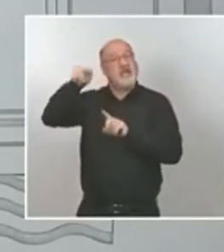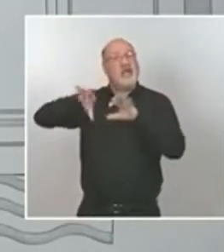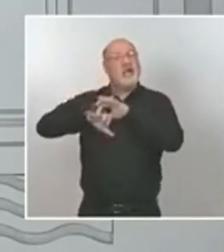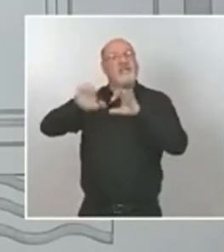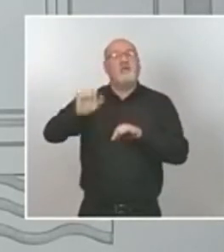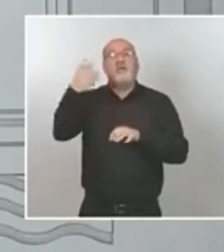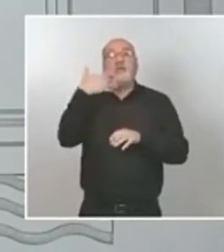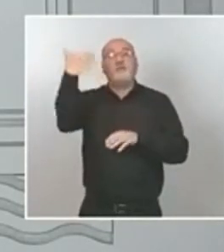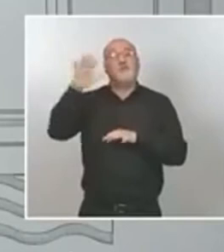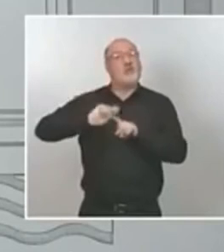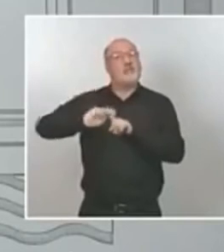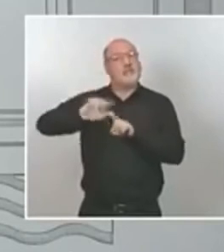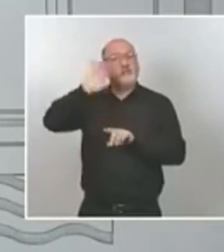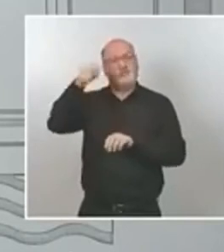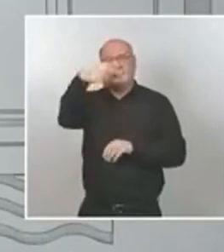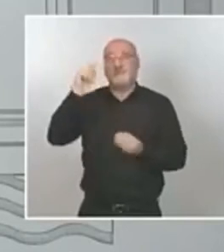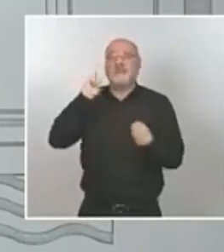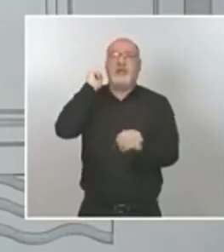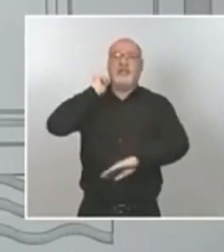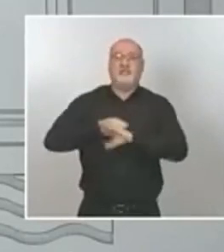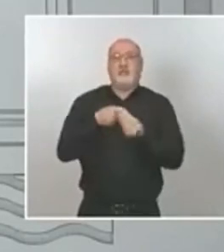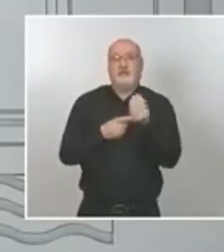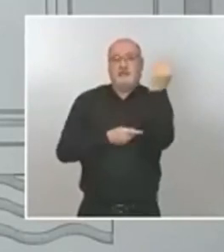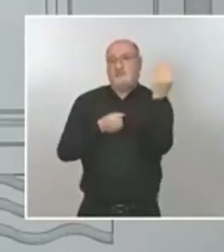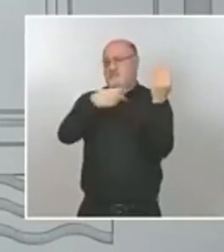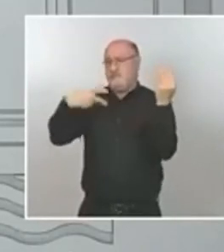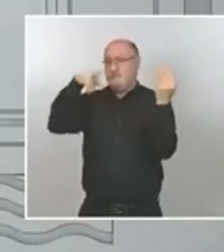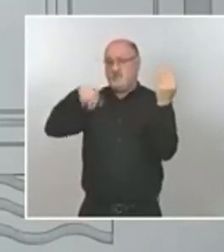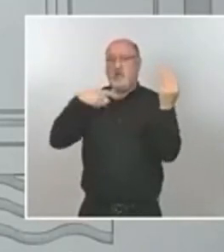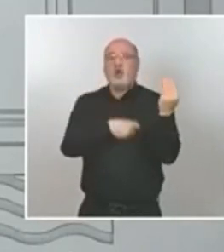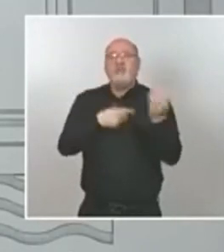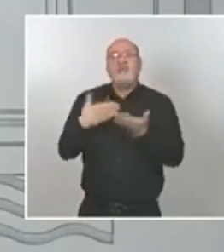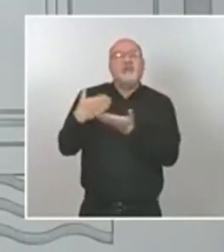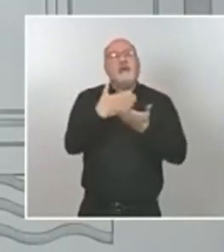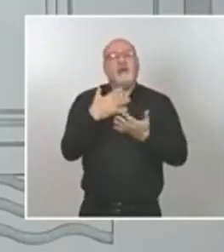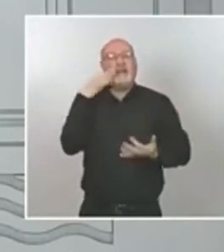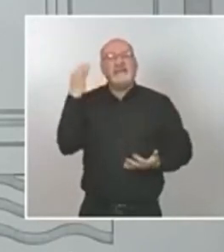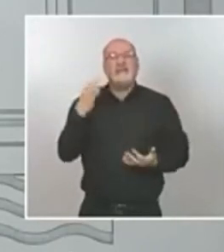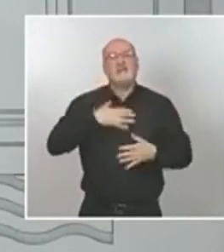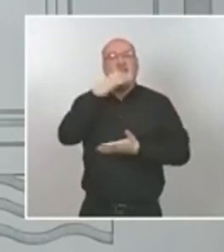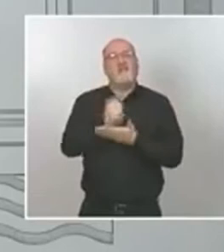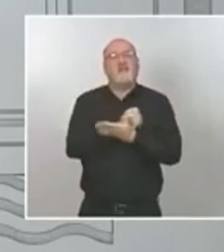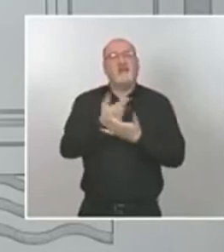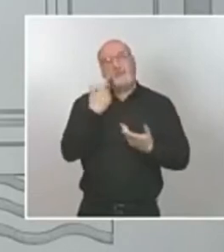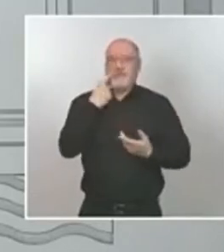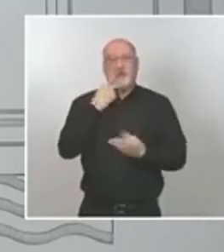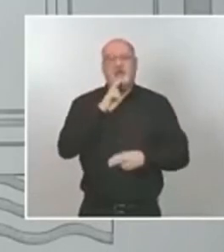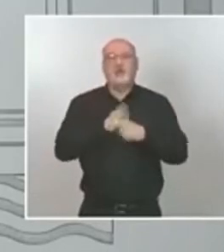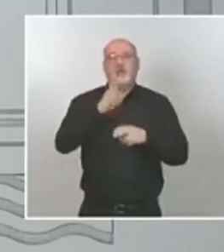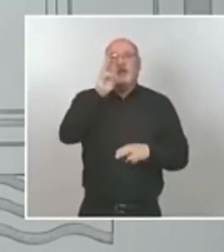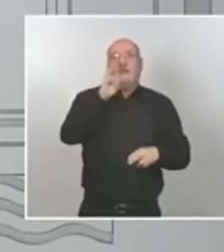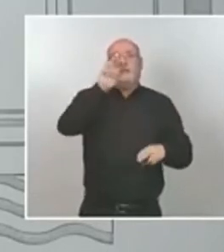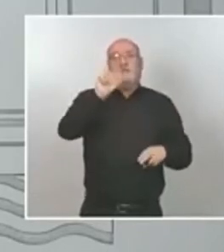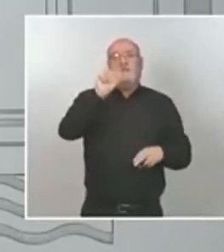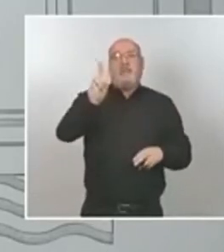emitido el dictamen la declaración por el Comité de Evaluación de Riesgos de Farmacovigilancia conocido como PRAC pues retomamos